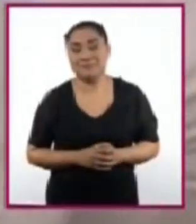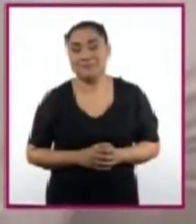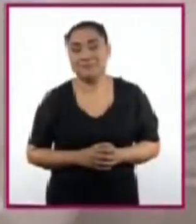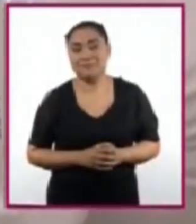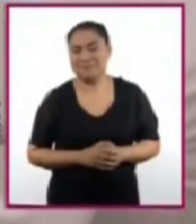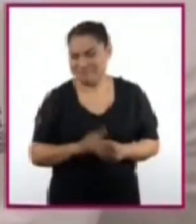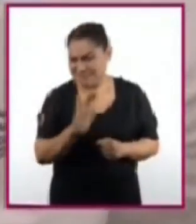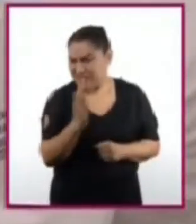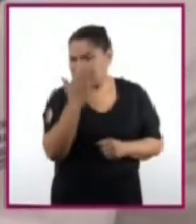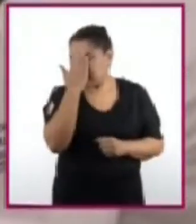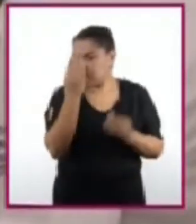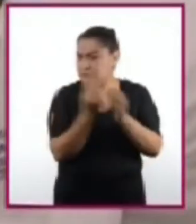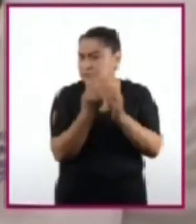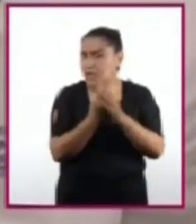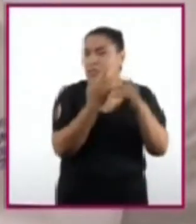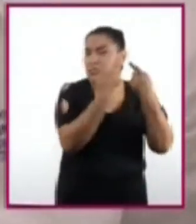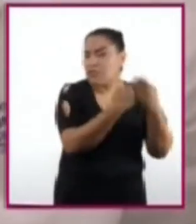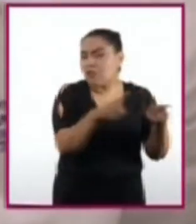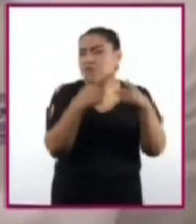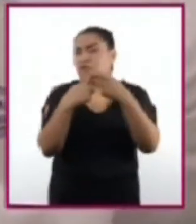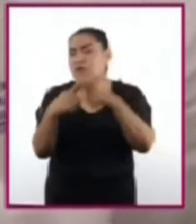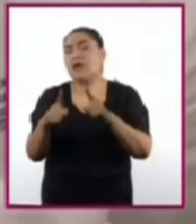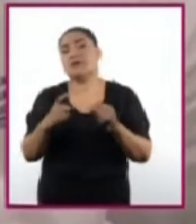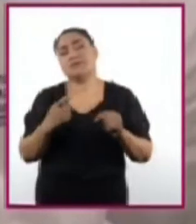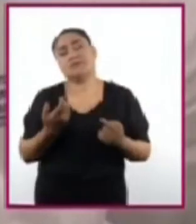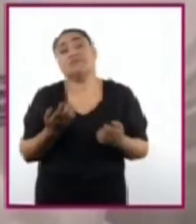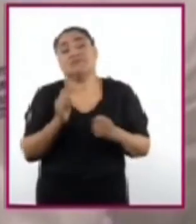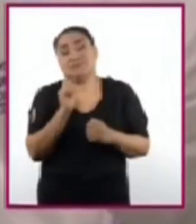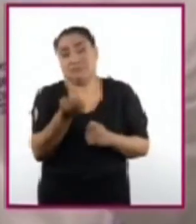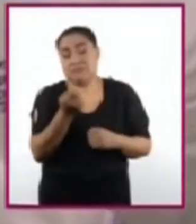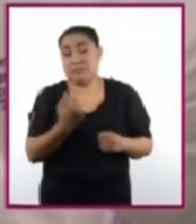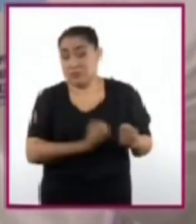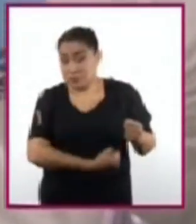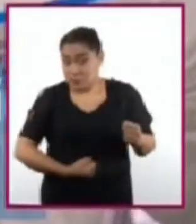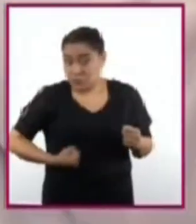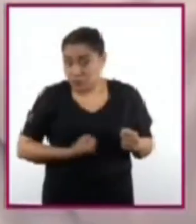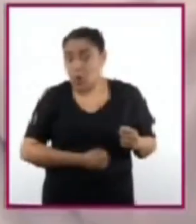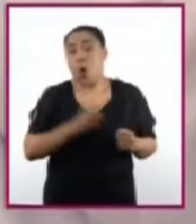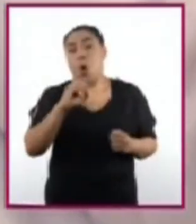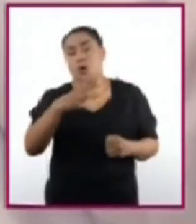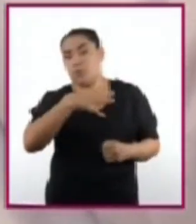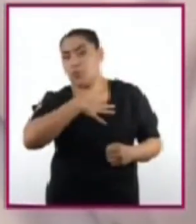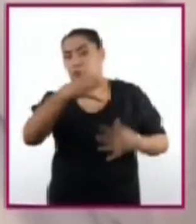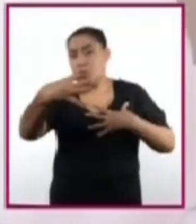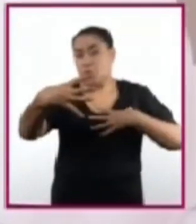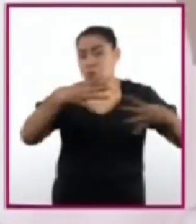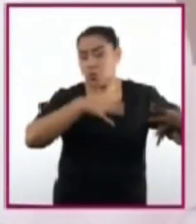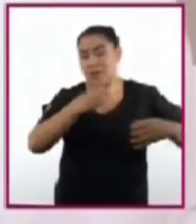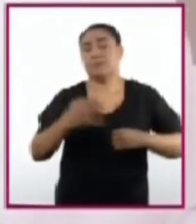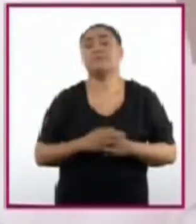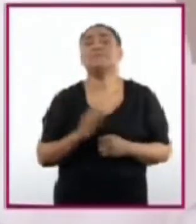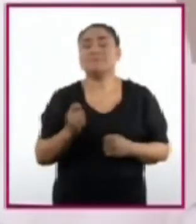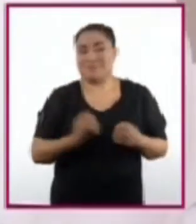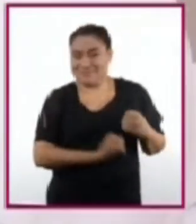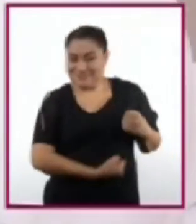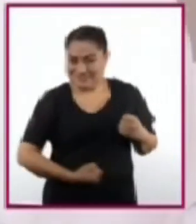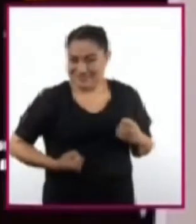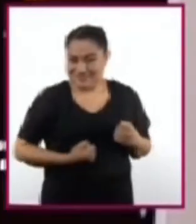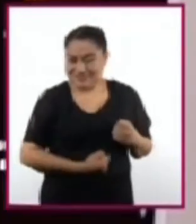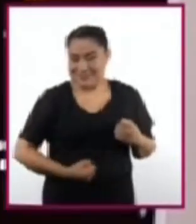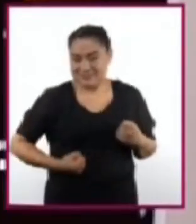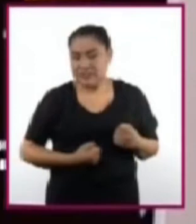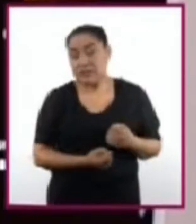¿Conoces la diferencia entre un estudio de ultrasonido y uno de rayos X? Un ultrasonido o ecografía